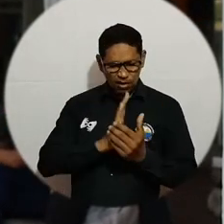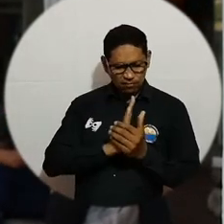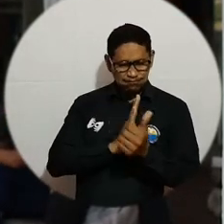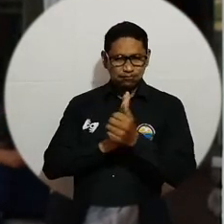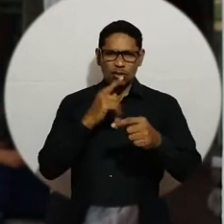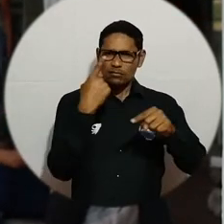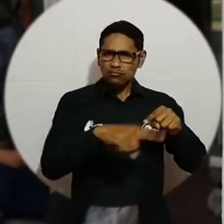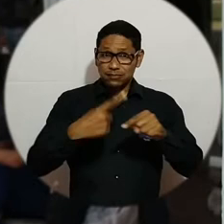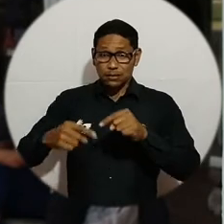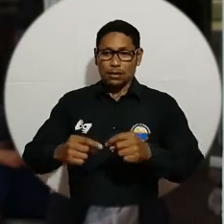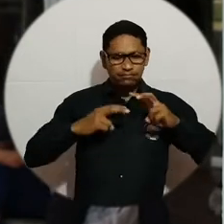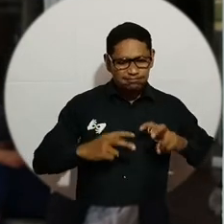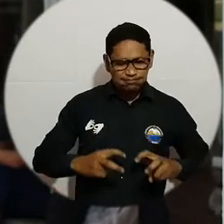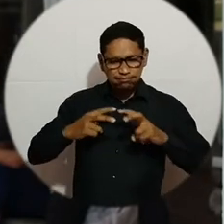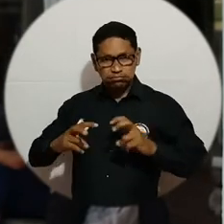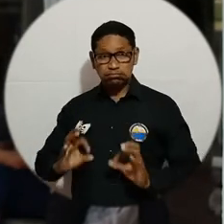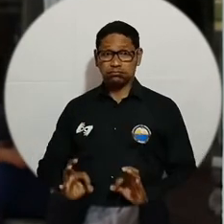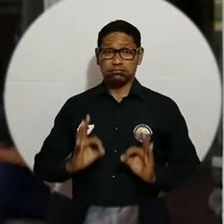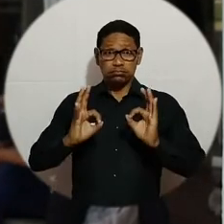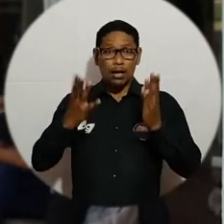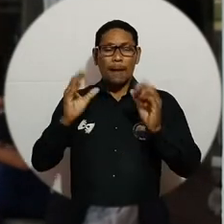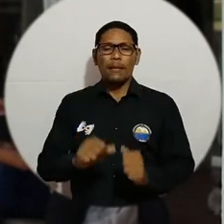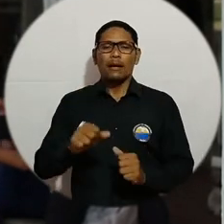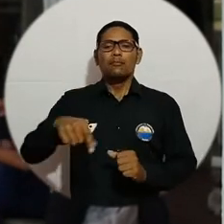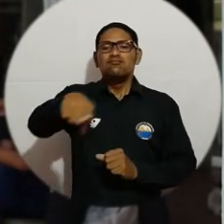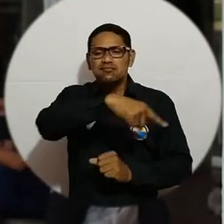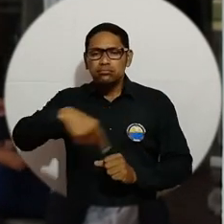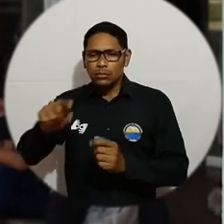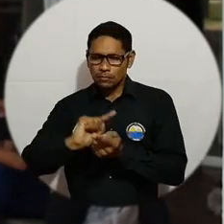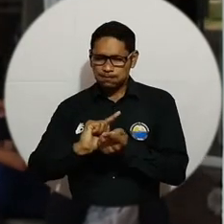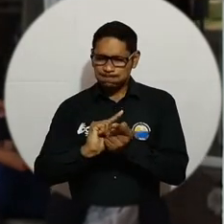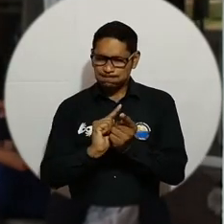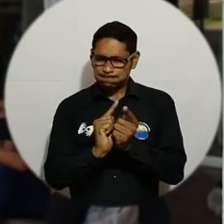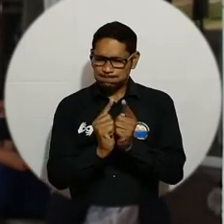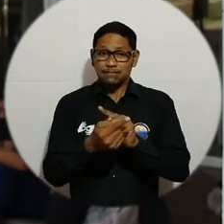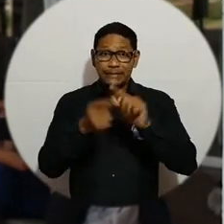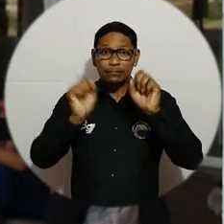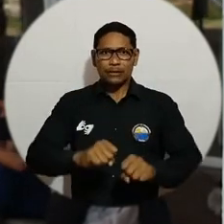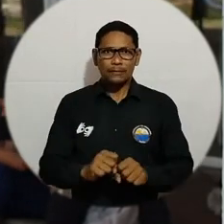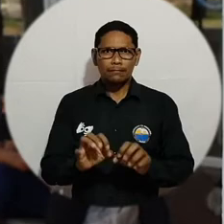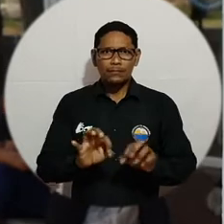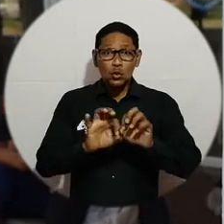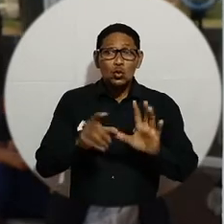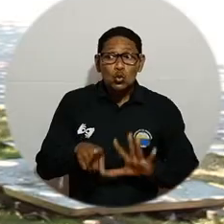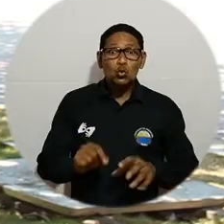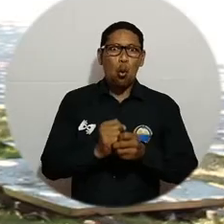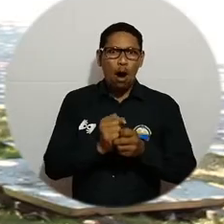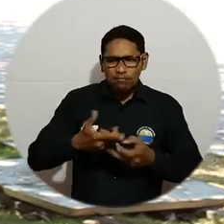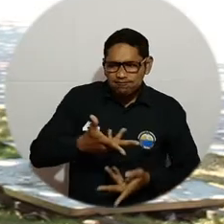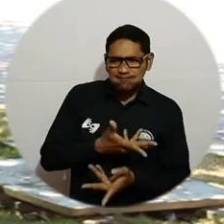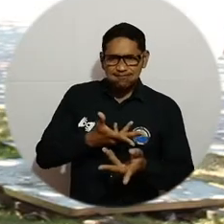serie de competencias en sus estudiantes, en los investigadores que está formando, para que puedan transformar esas realidades.